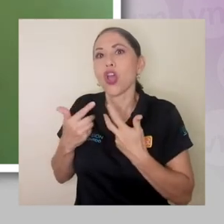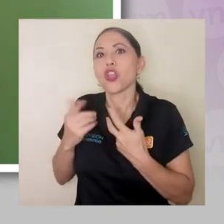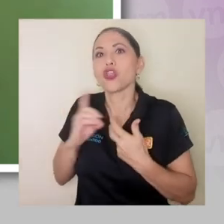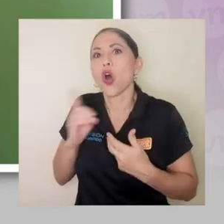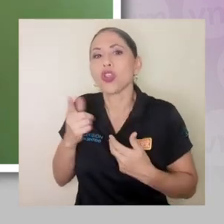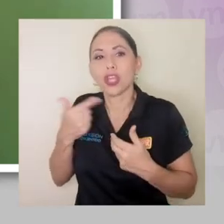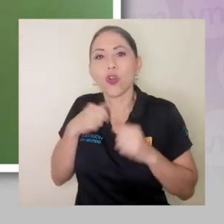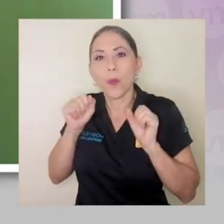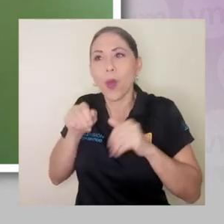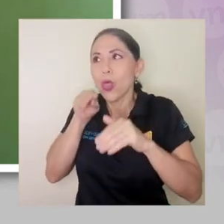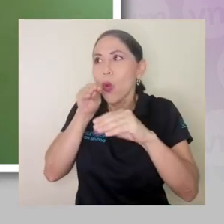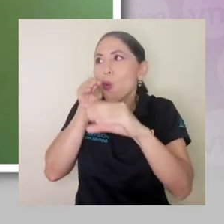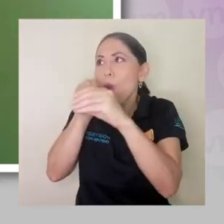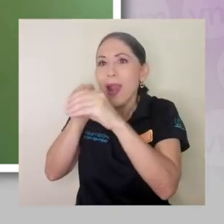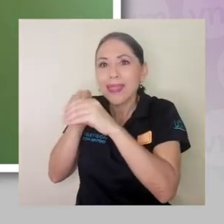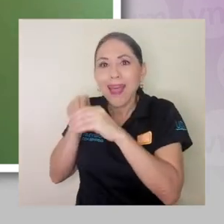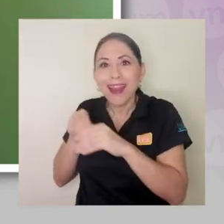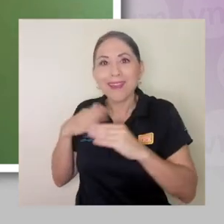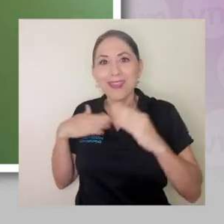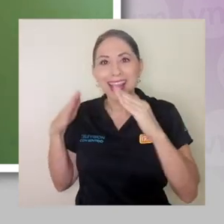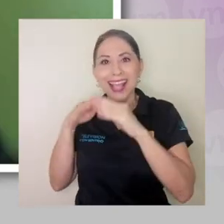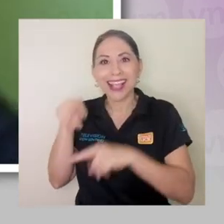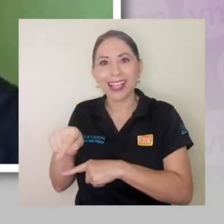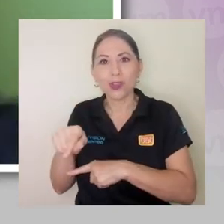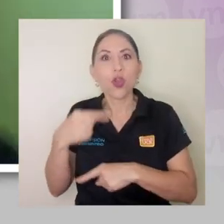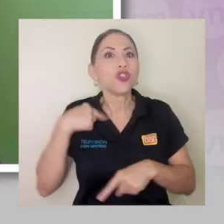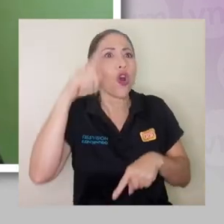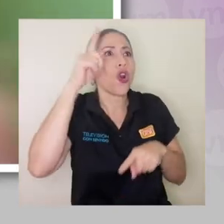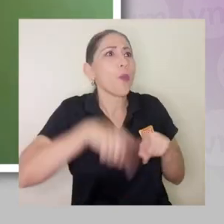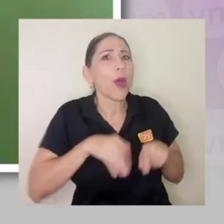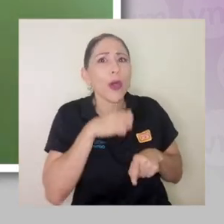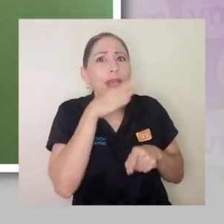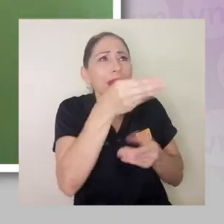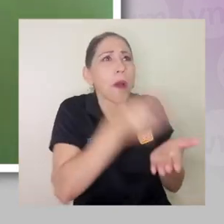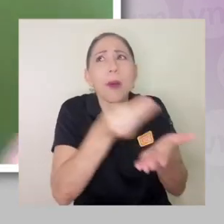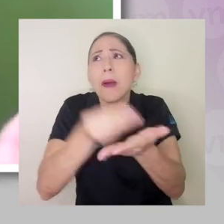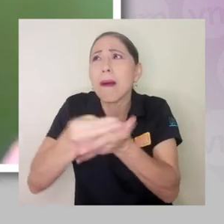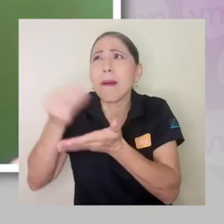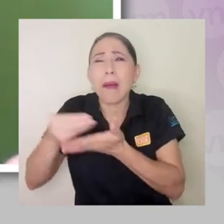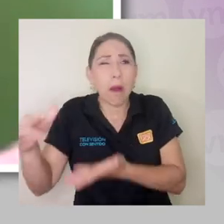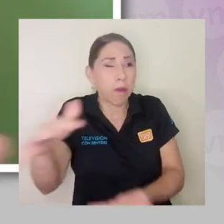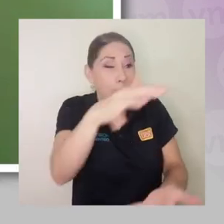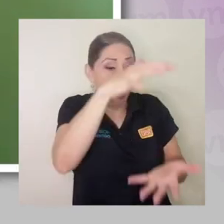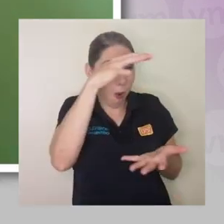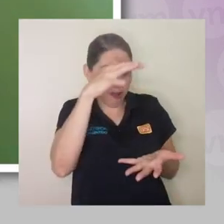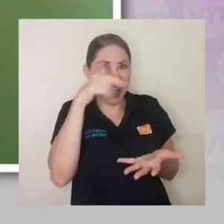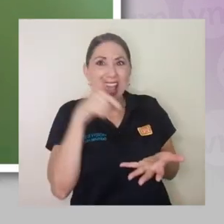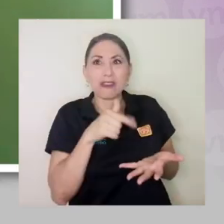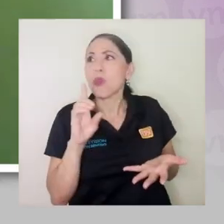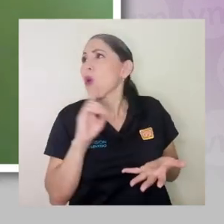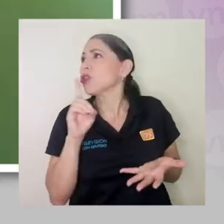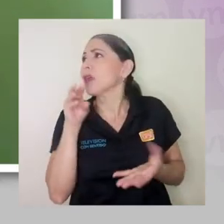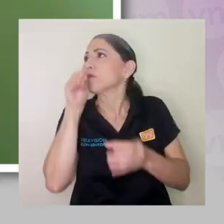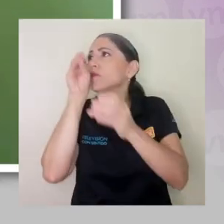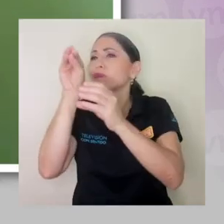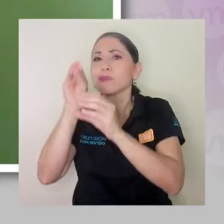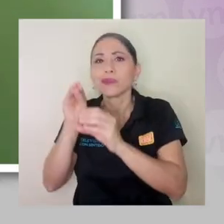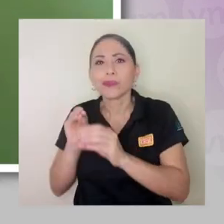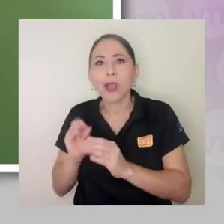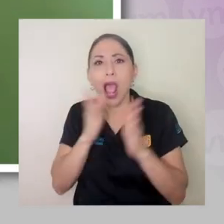en la casa. Porque yo no puedo ir y traerme media feria al agricultor si no tengo cómo almacenarla.